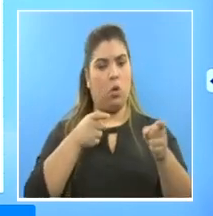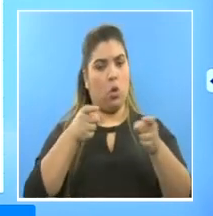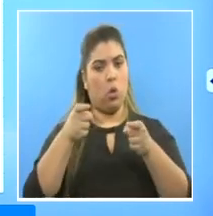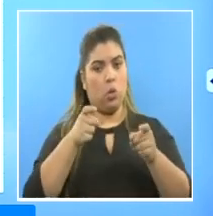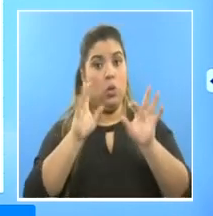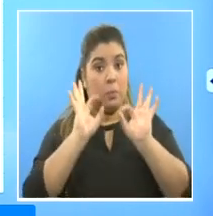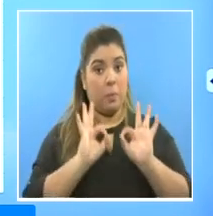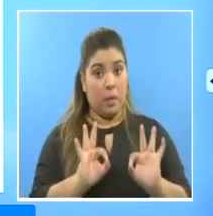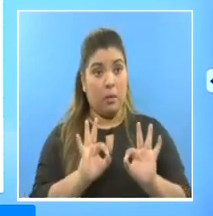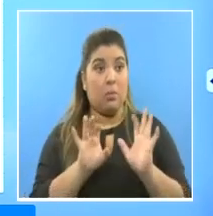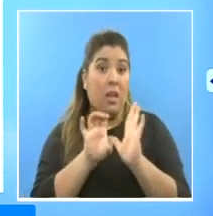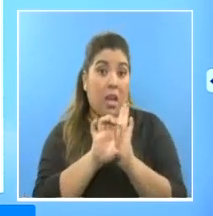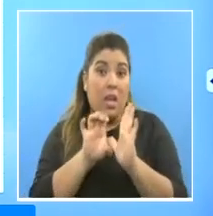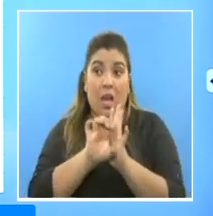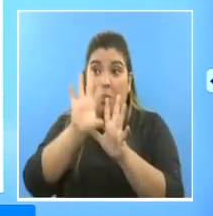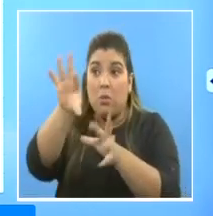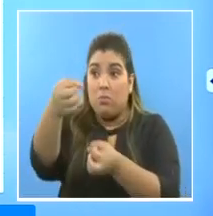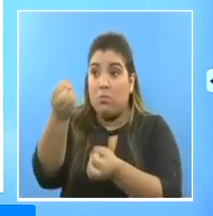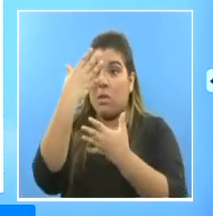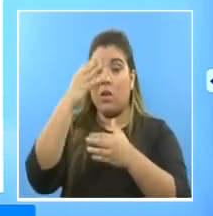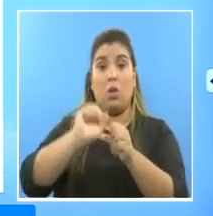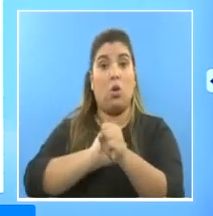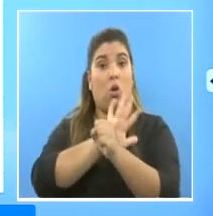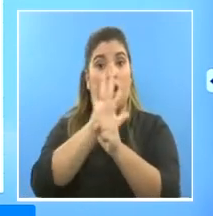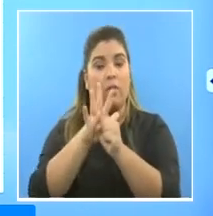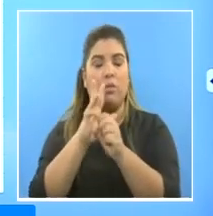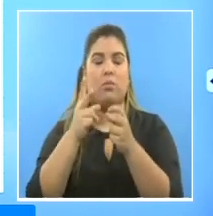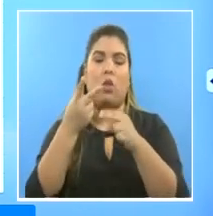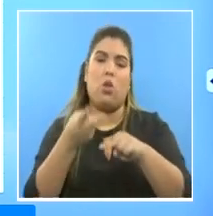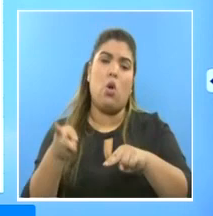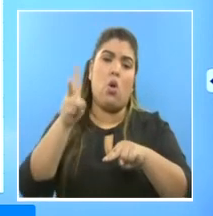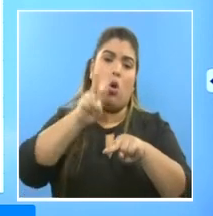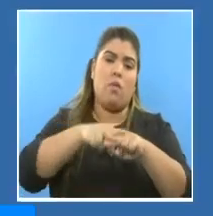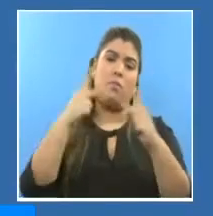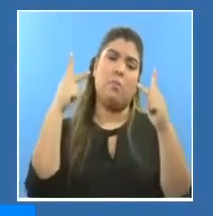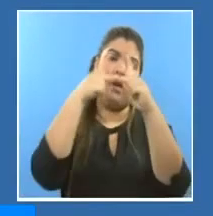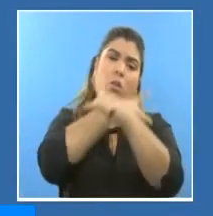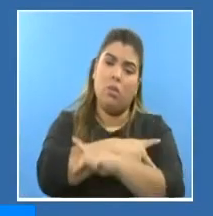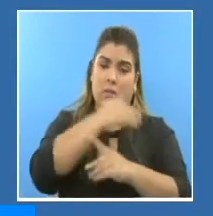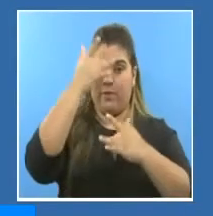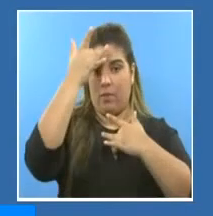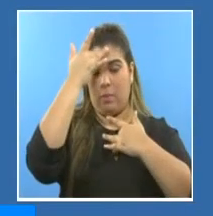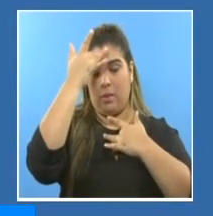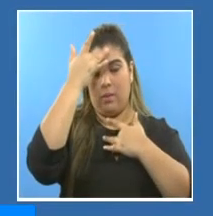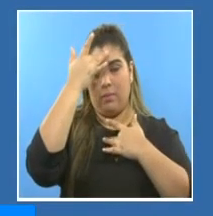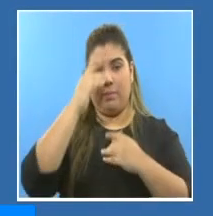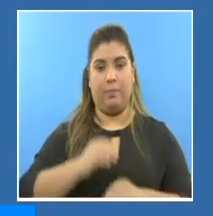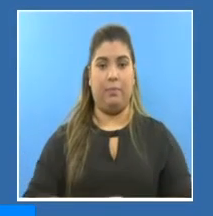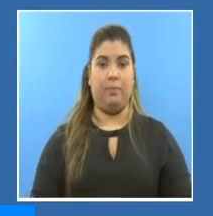los lleven a hospitalizaciones y a lamentables defunciones.